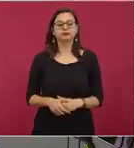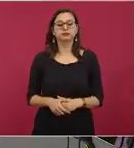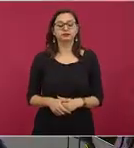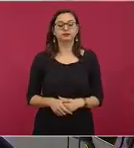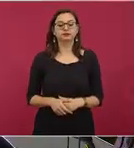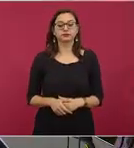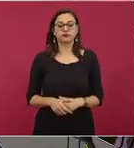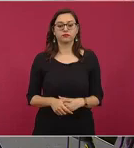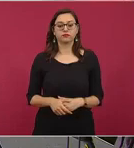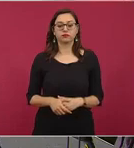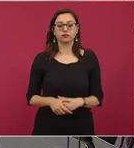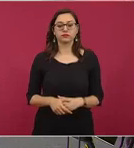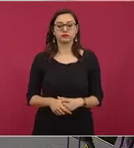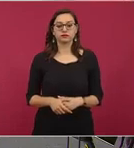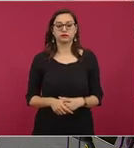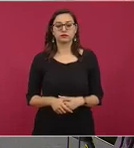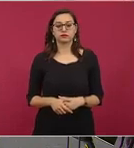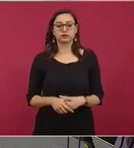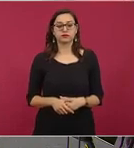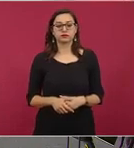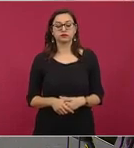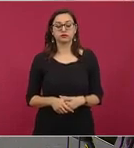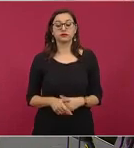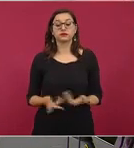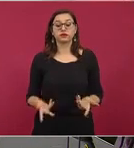y aquí ven energéticos